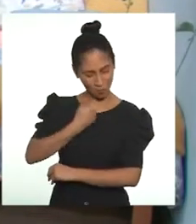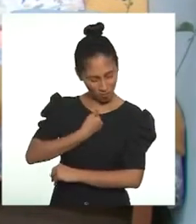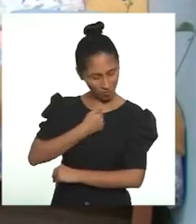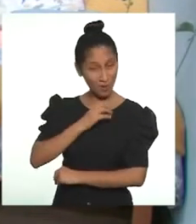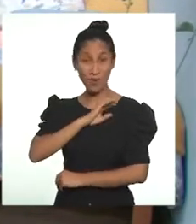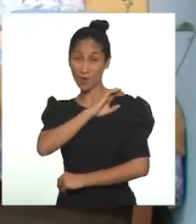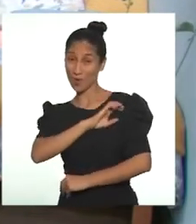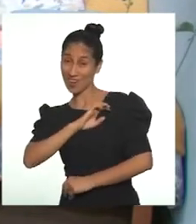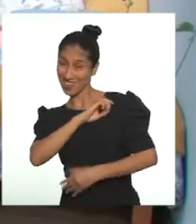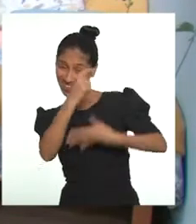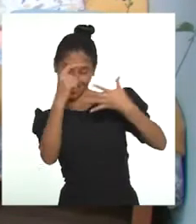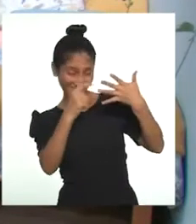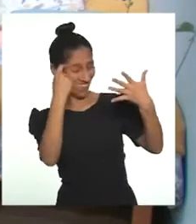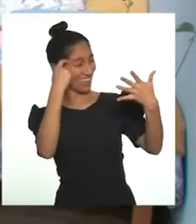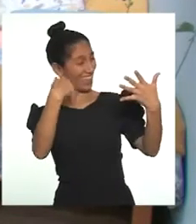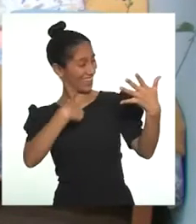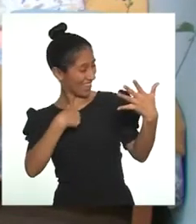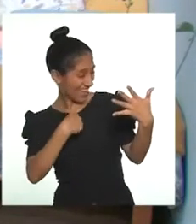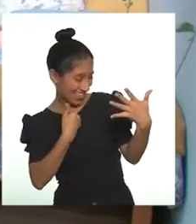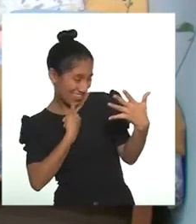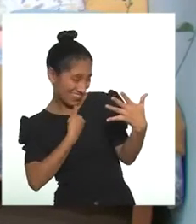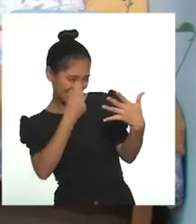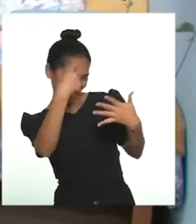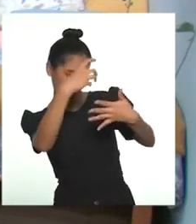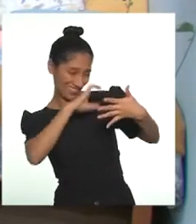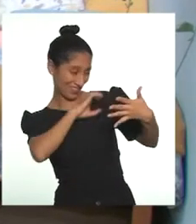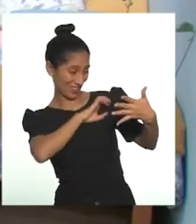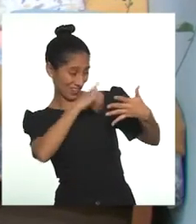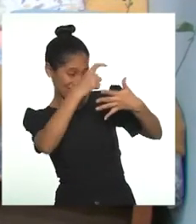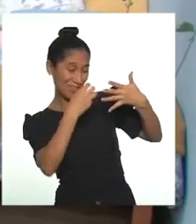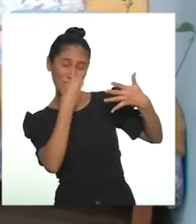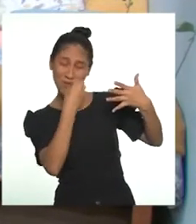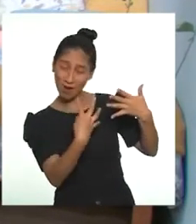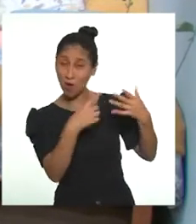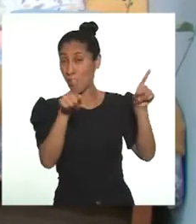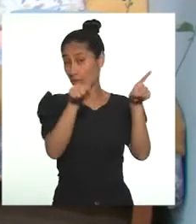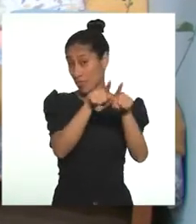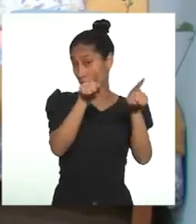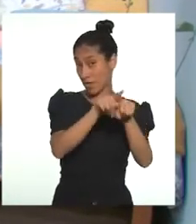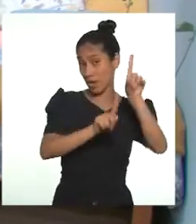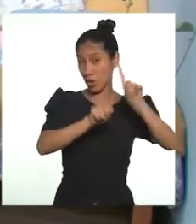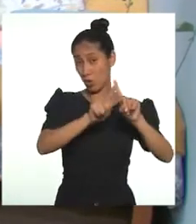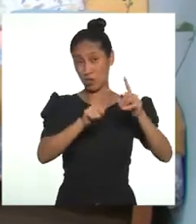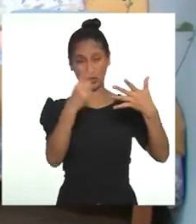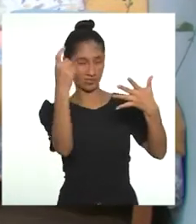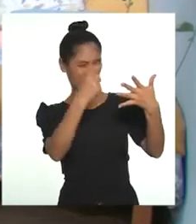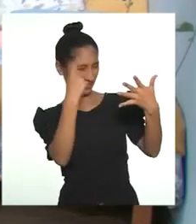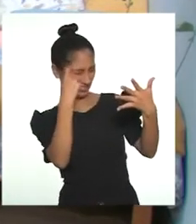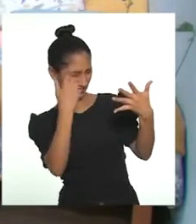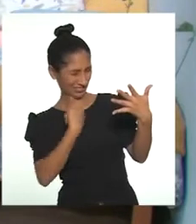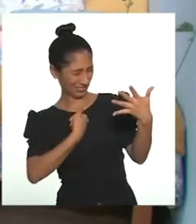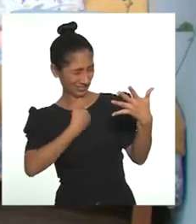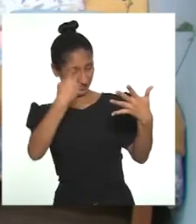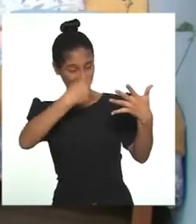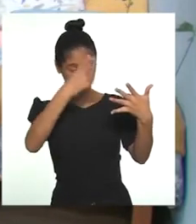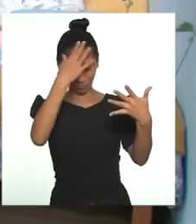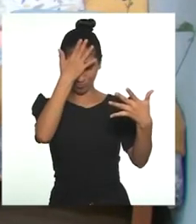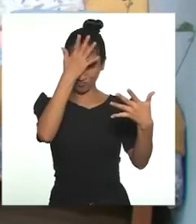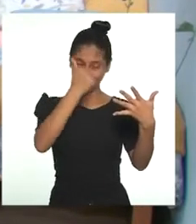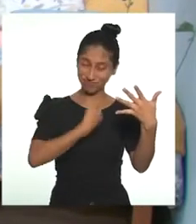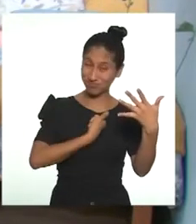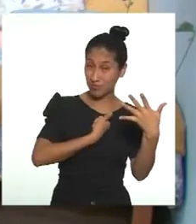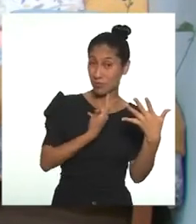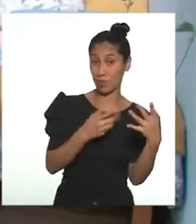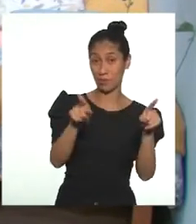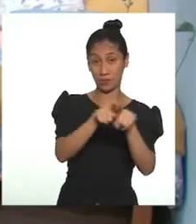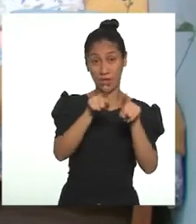cualidades y somos capaces de señalarlas, incluyendo las que nos disgustan o consideramos débiles. La segunda palabra clave es el